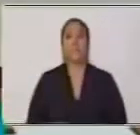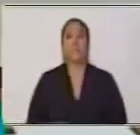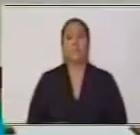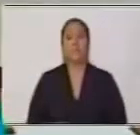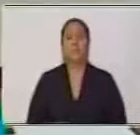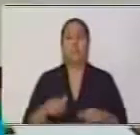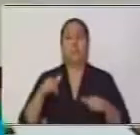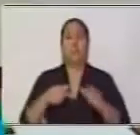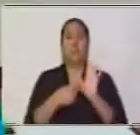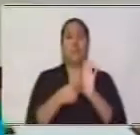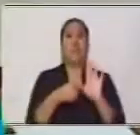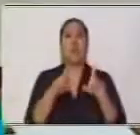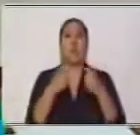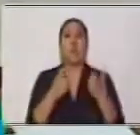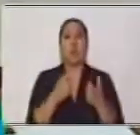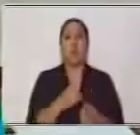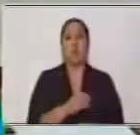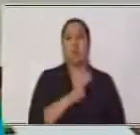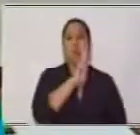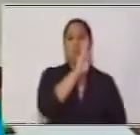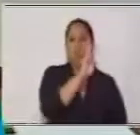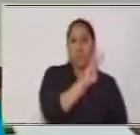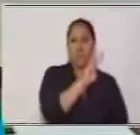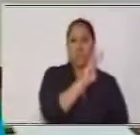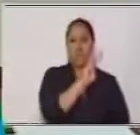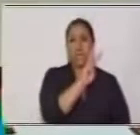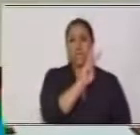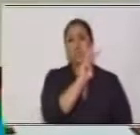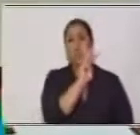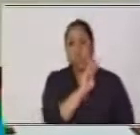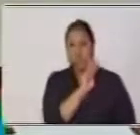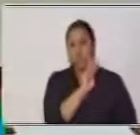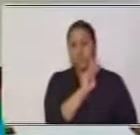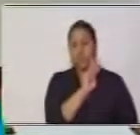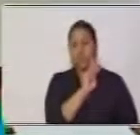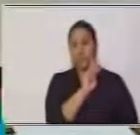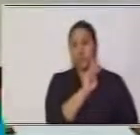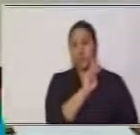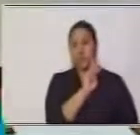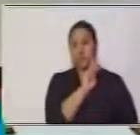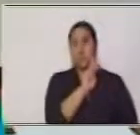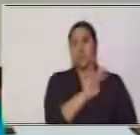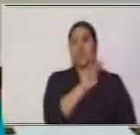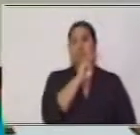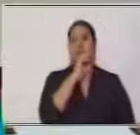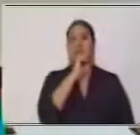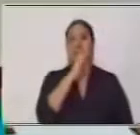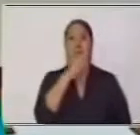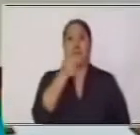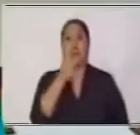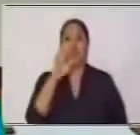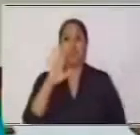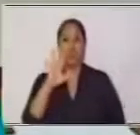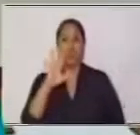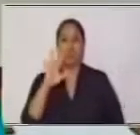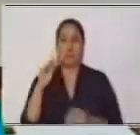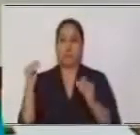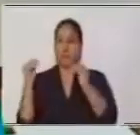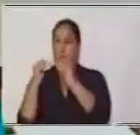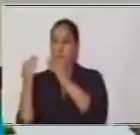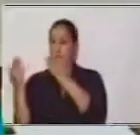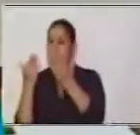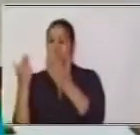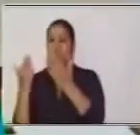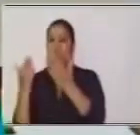Lo represento de otra manera. Así, comparando siempre las dos cantidades. Y esto se lee. Tres es A cinco. Luego conocimos este